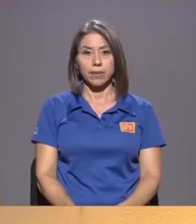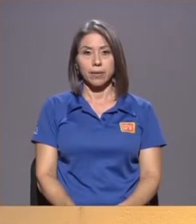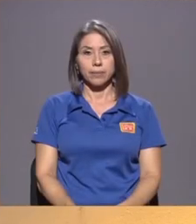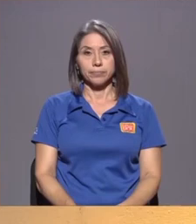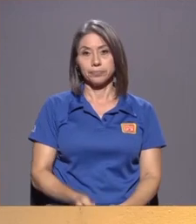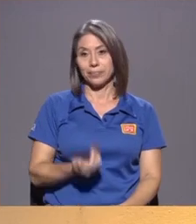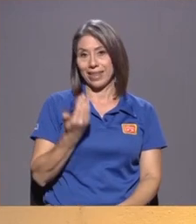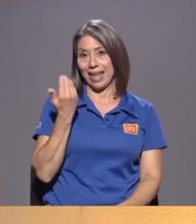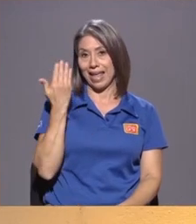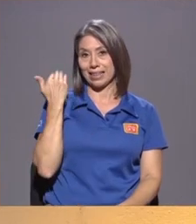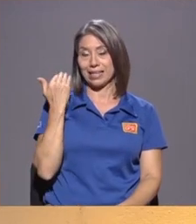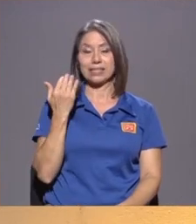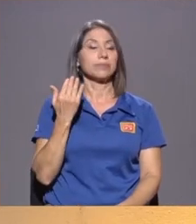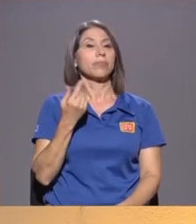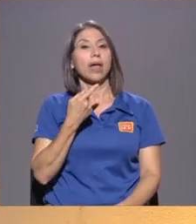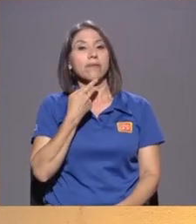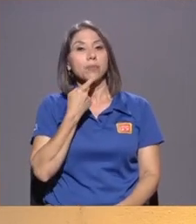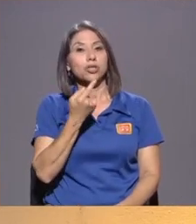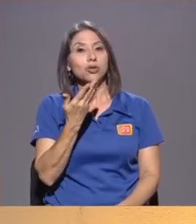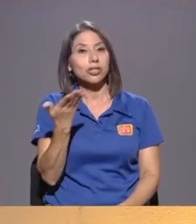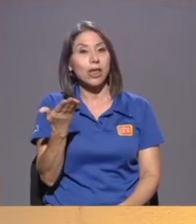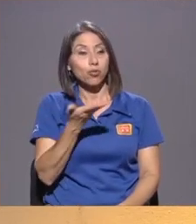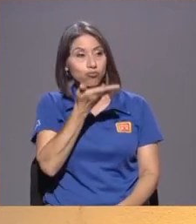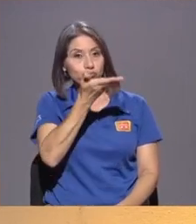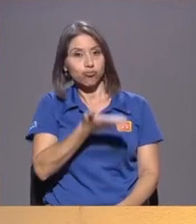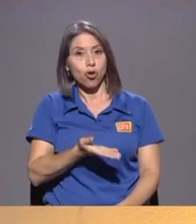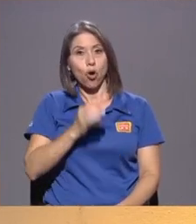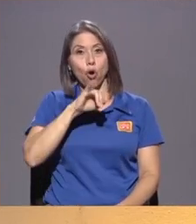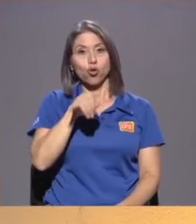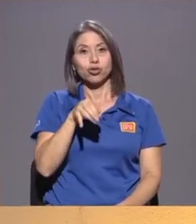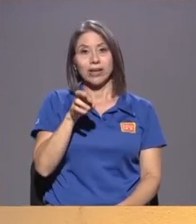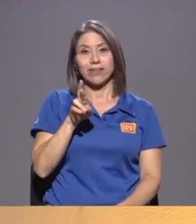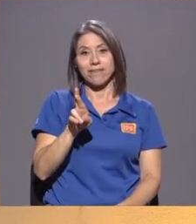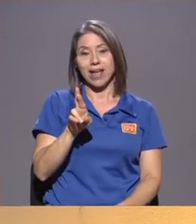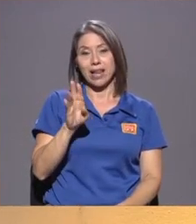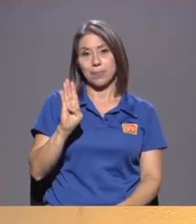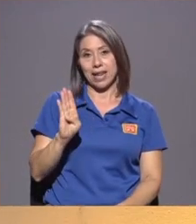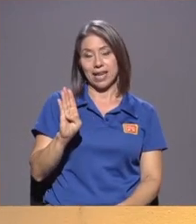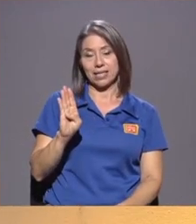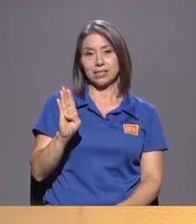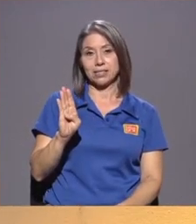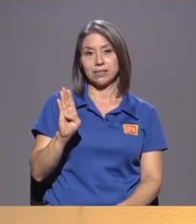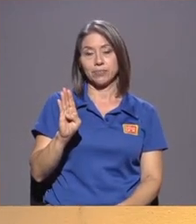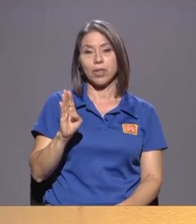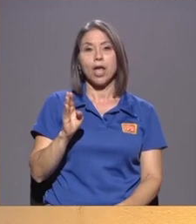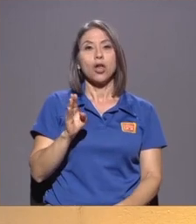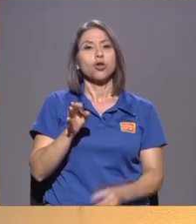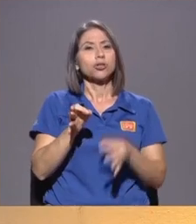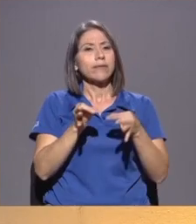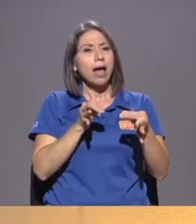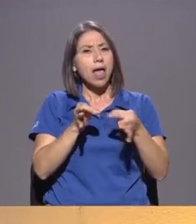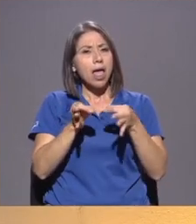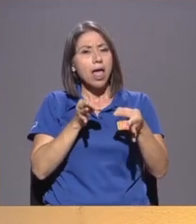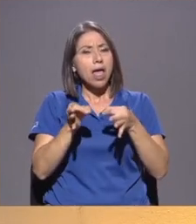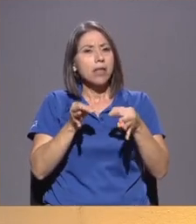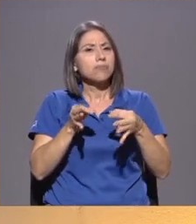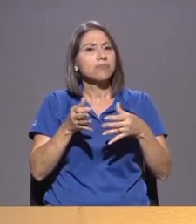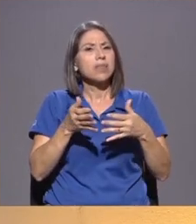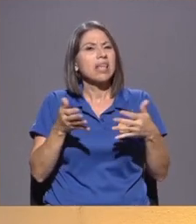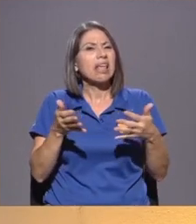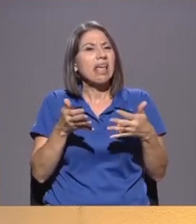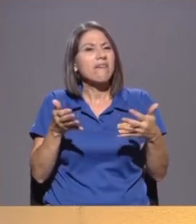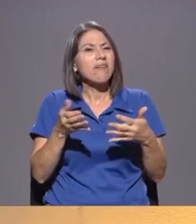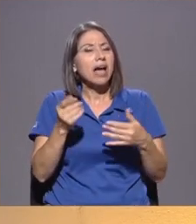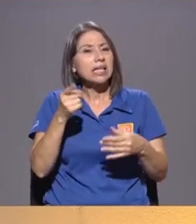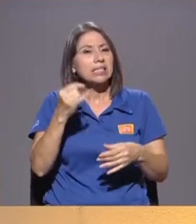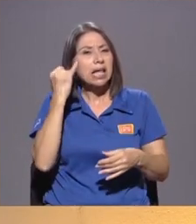Habíamos anunciado amigas y amigos Que don José Rafael Brenes nos iba a ilustrar De que va esta